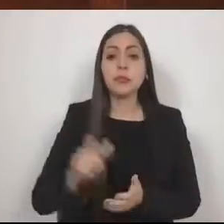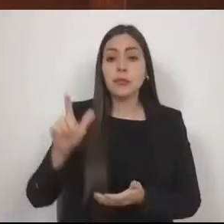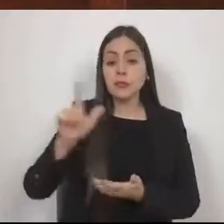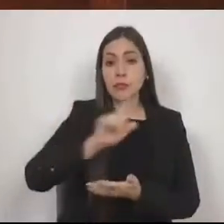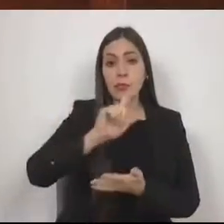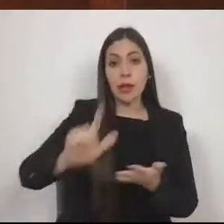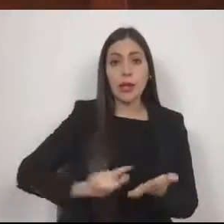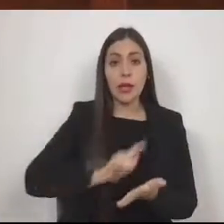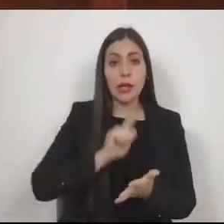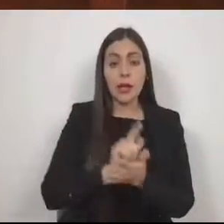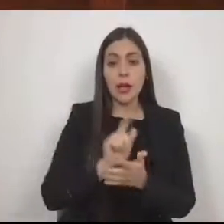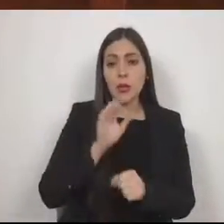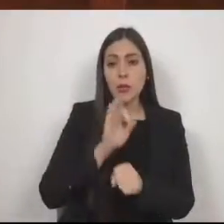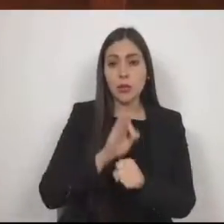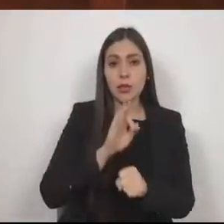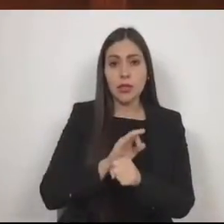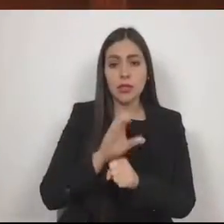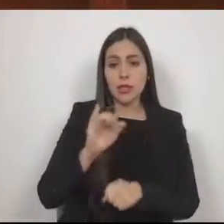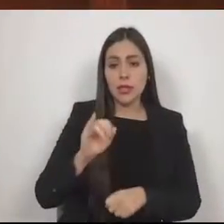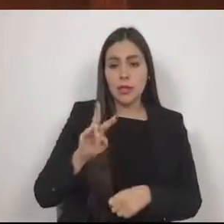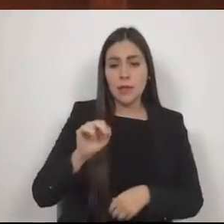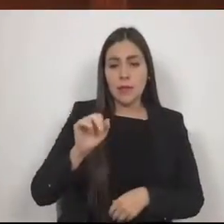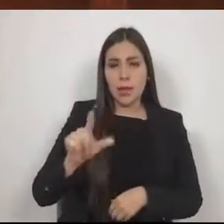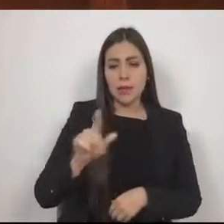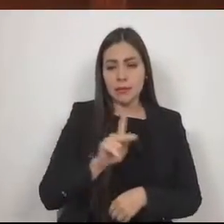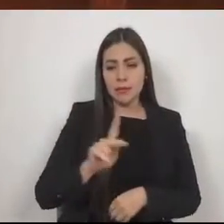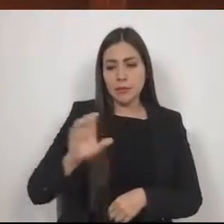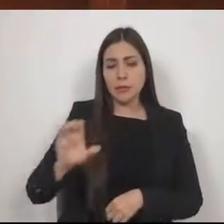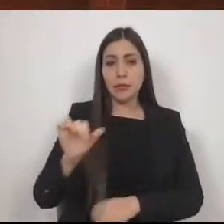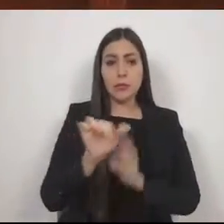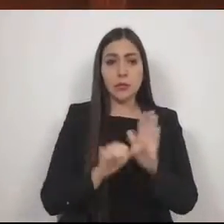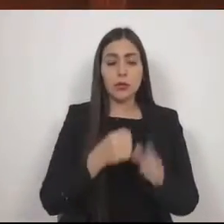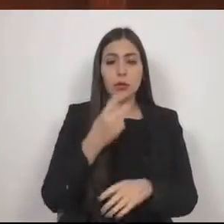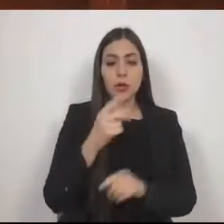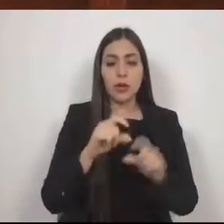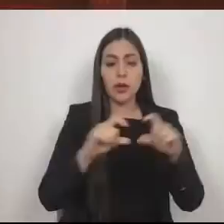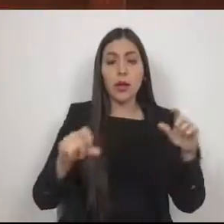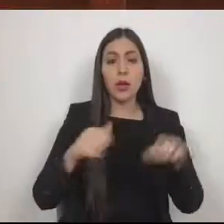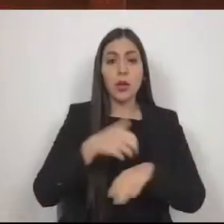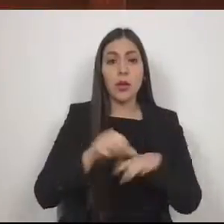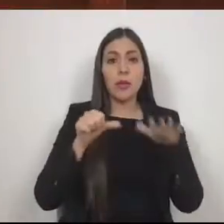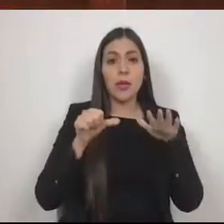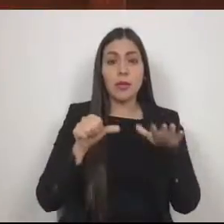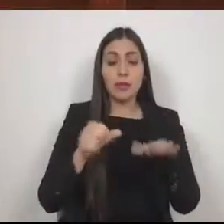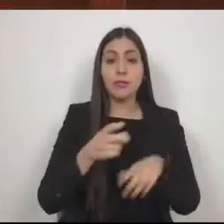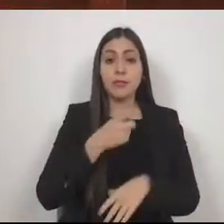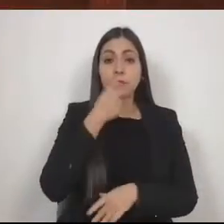artículo 2, fracción 16, define a los desastres como